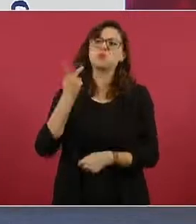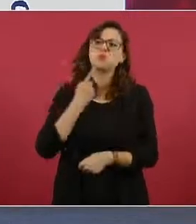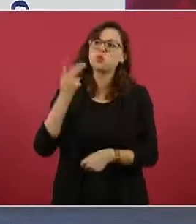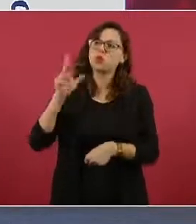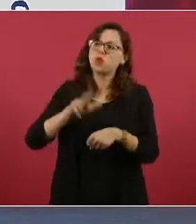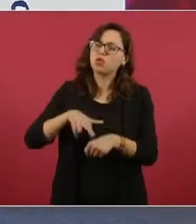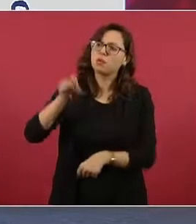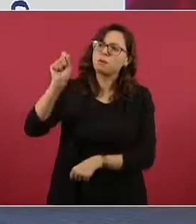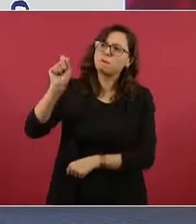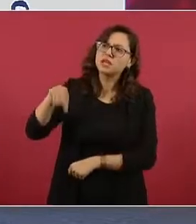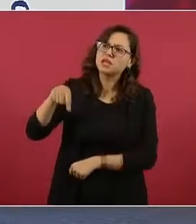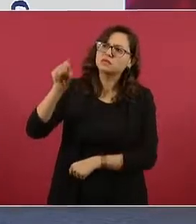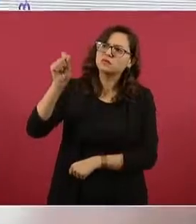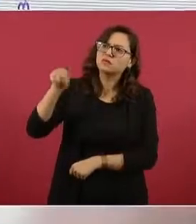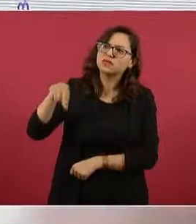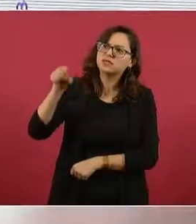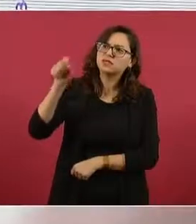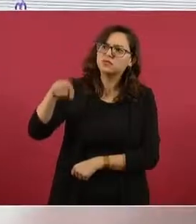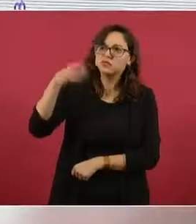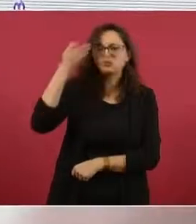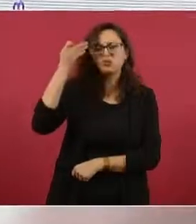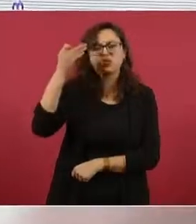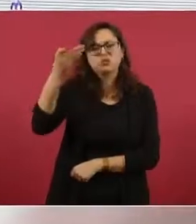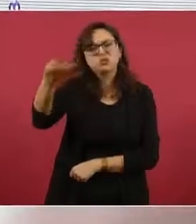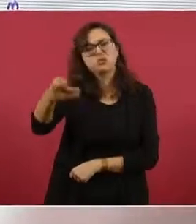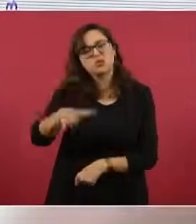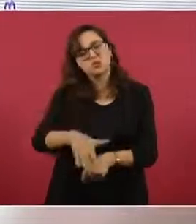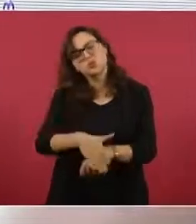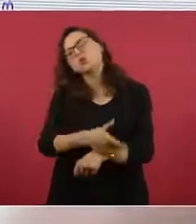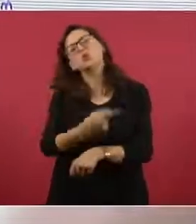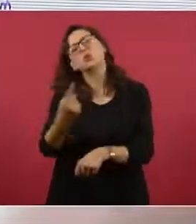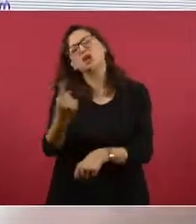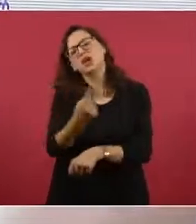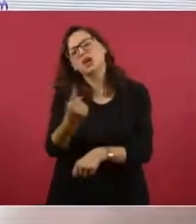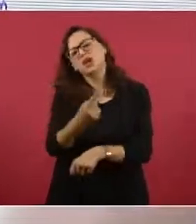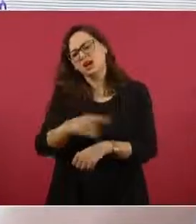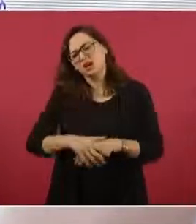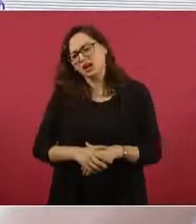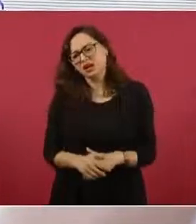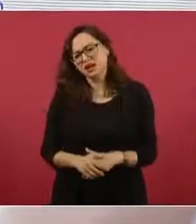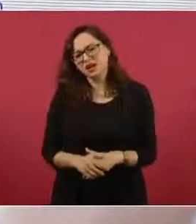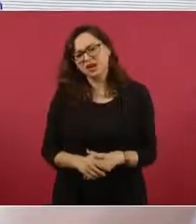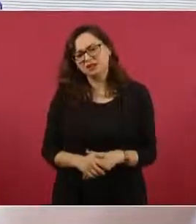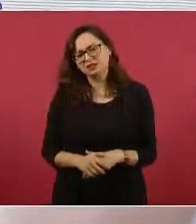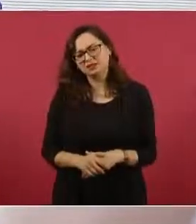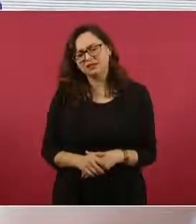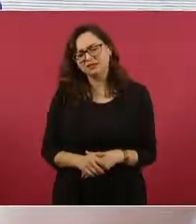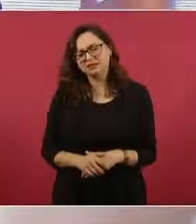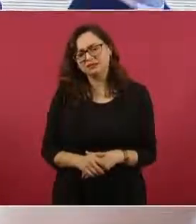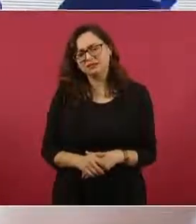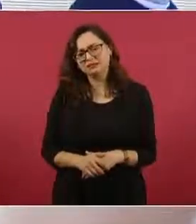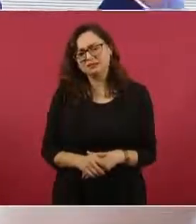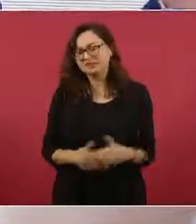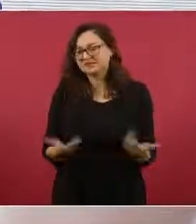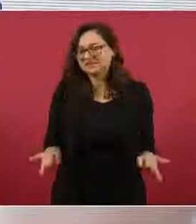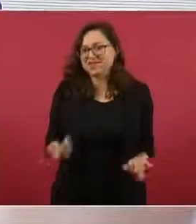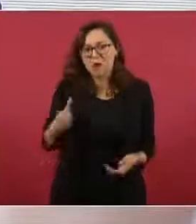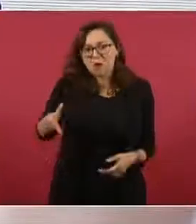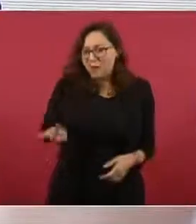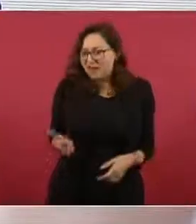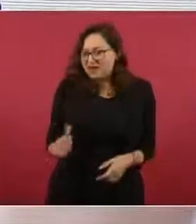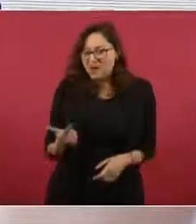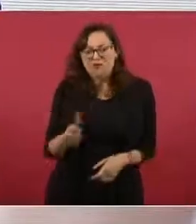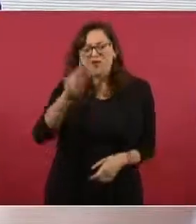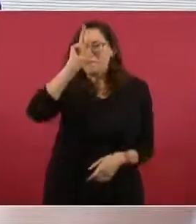de Guanajuato, si es de los estados